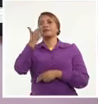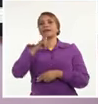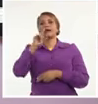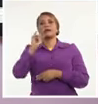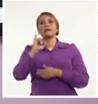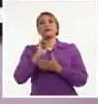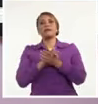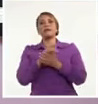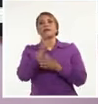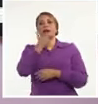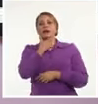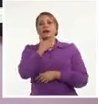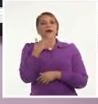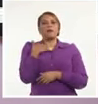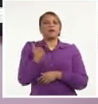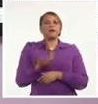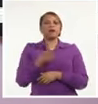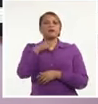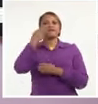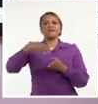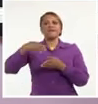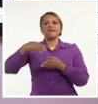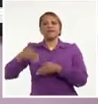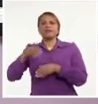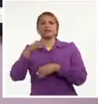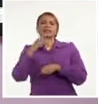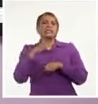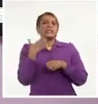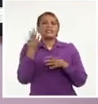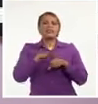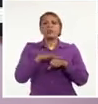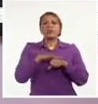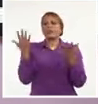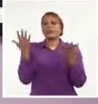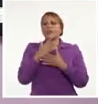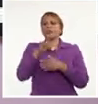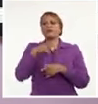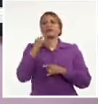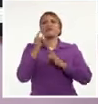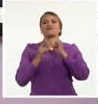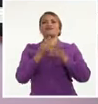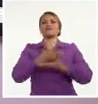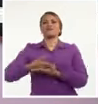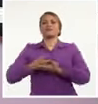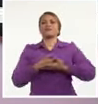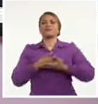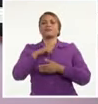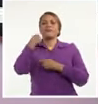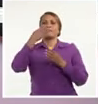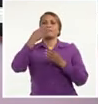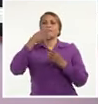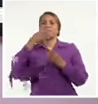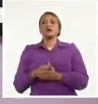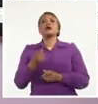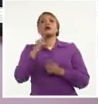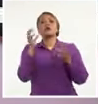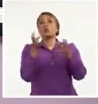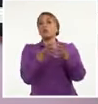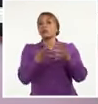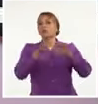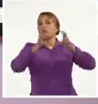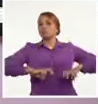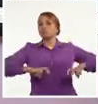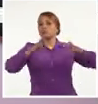sobre las posibles causas y condicionantes del triste suceso. Aún cuando una comisión nacional investiga lo sucedido,